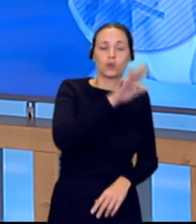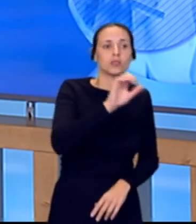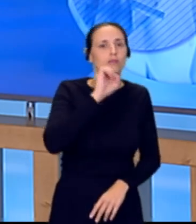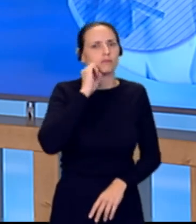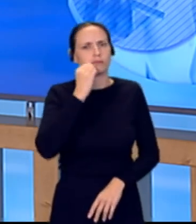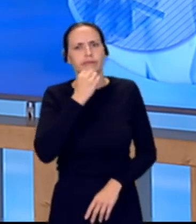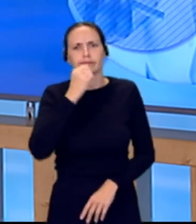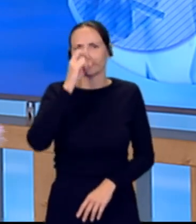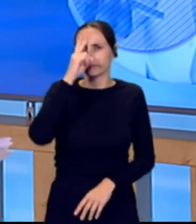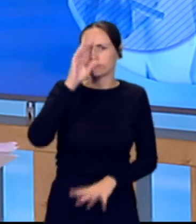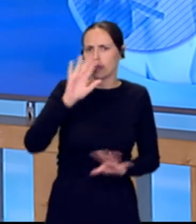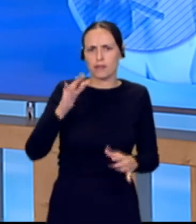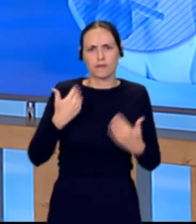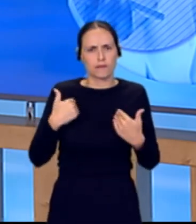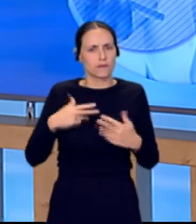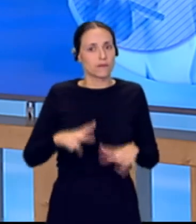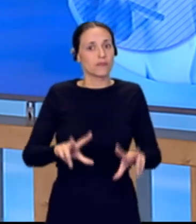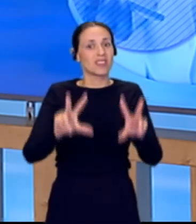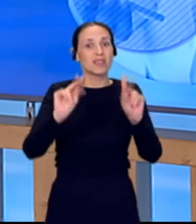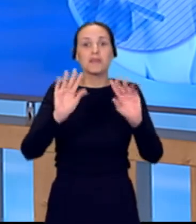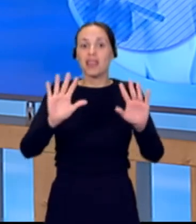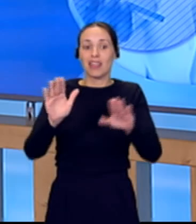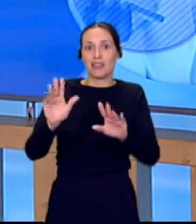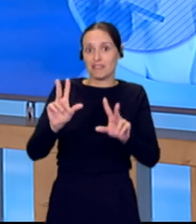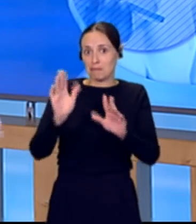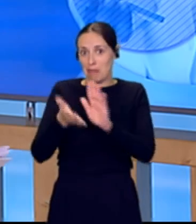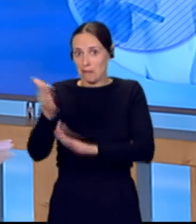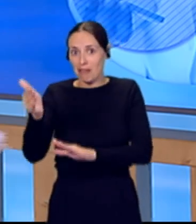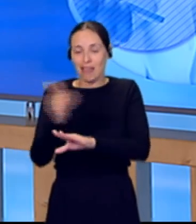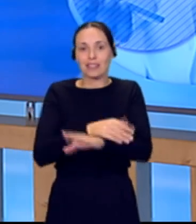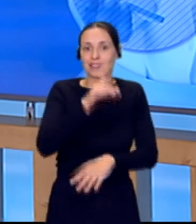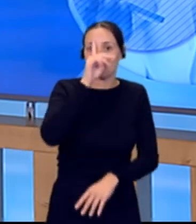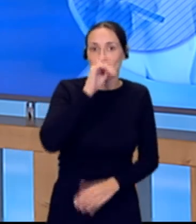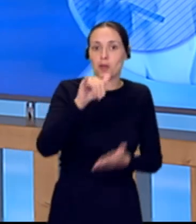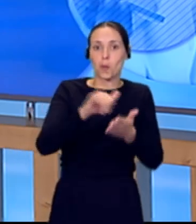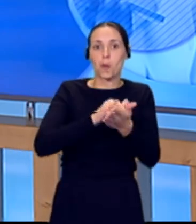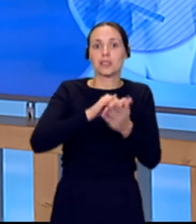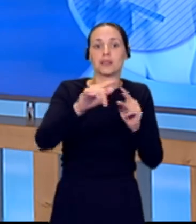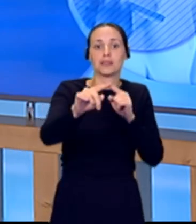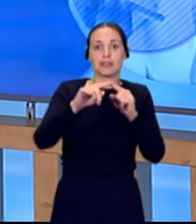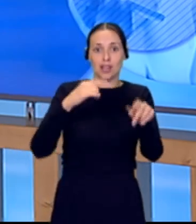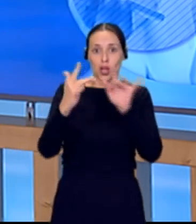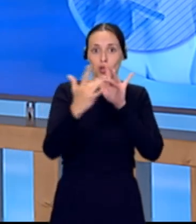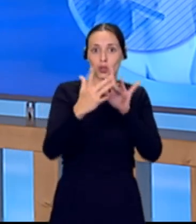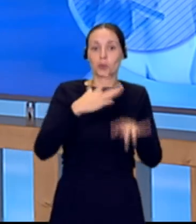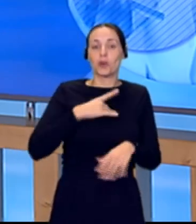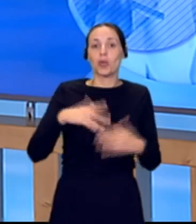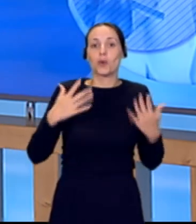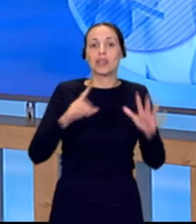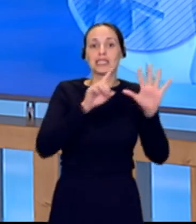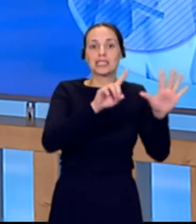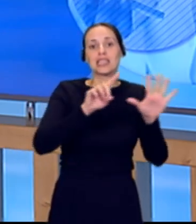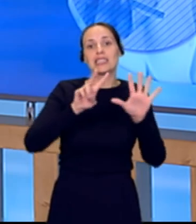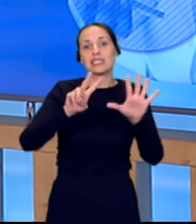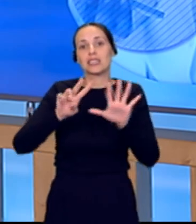de preocupaciones. Pero antes les vamos a recordar el número de WhatsApp en el que se pueden poner en contacto con nosotros. Es el 679